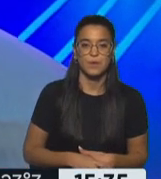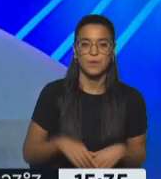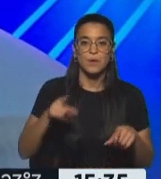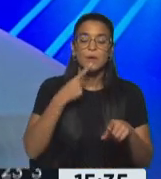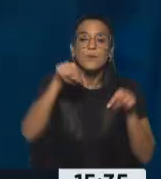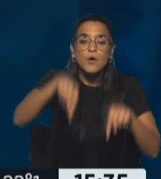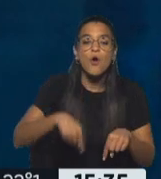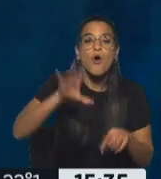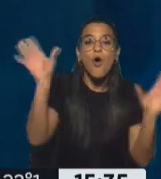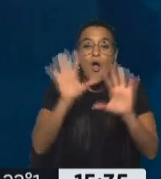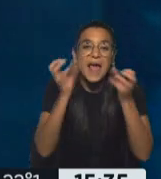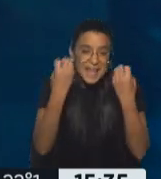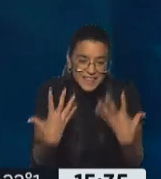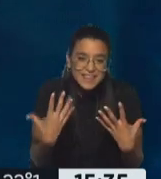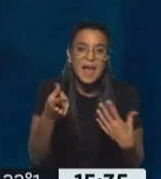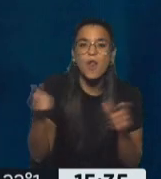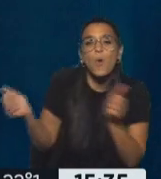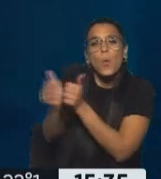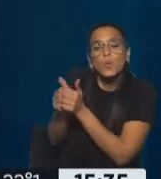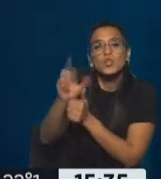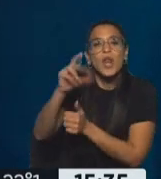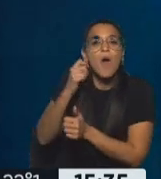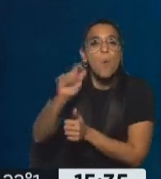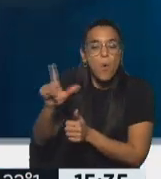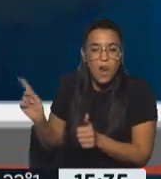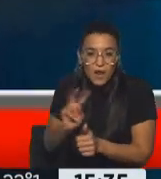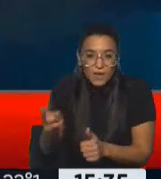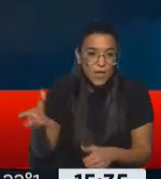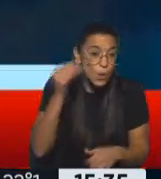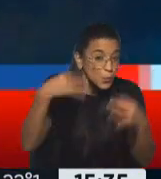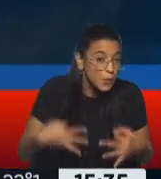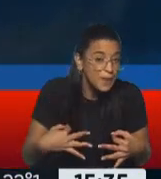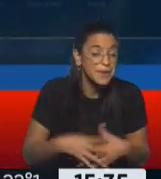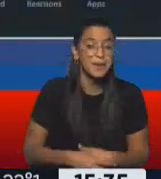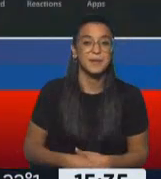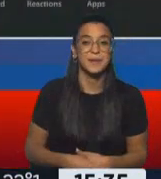Rocío Ayelena Oliva, lo saluda junto a Raúl de la Torre, estamos aquí, ¿nos escucha bien?